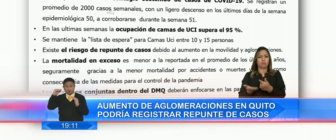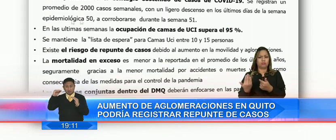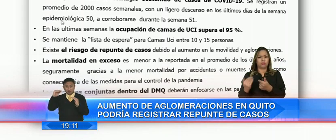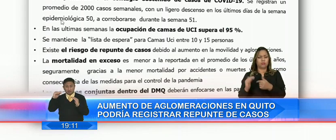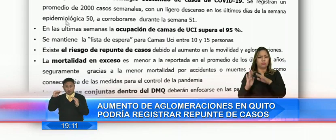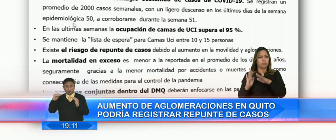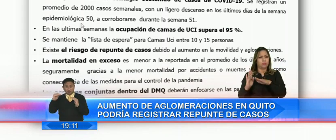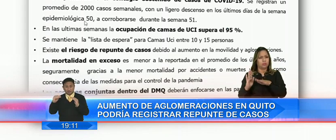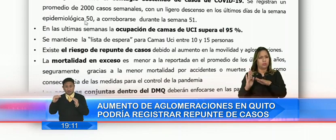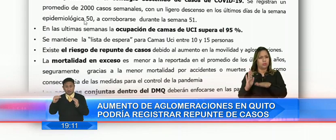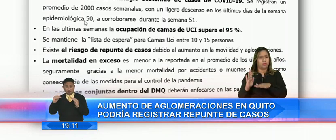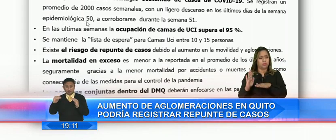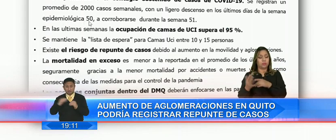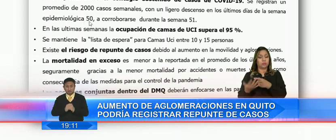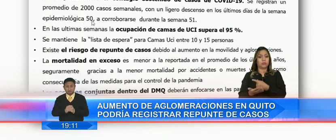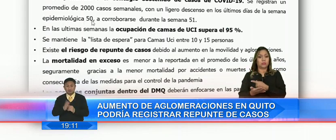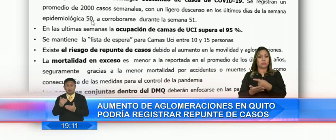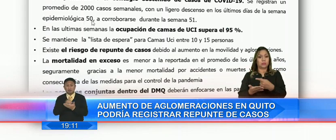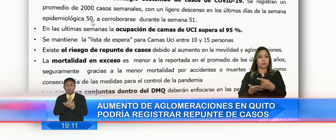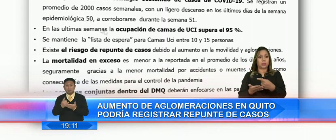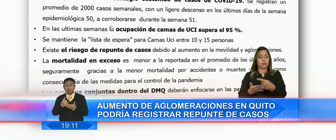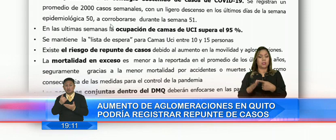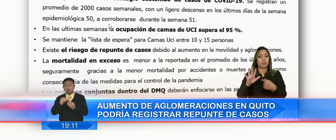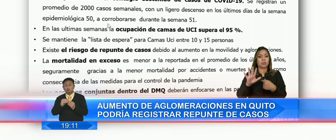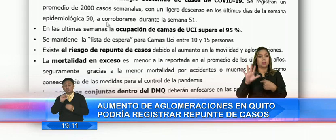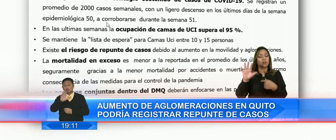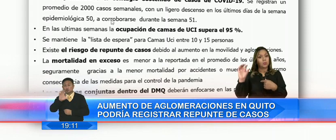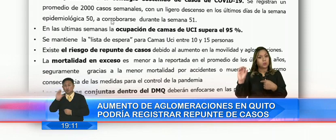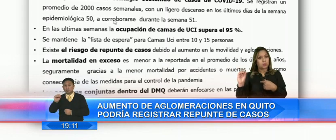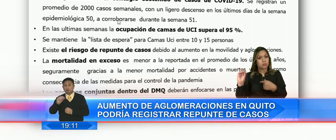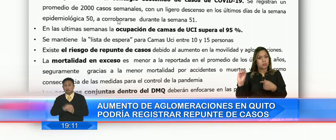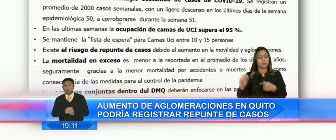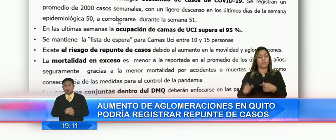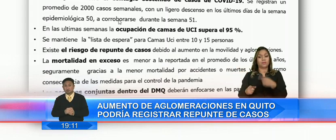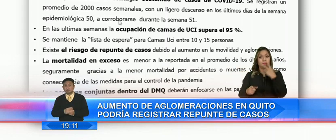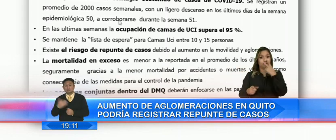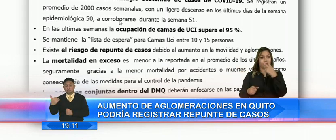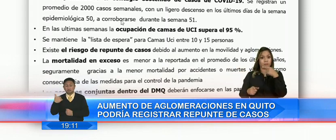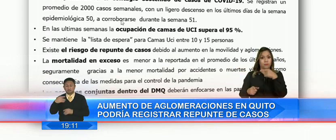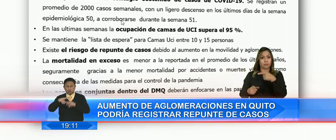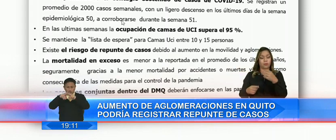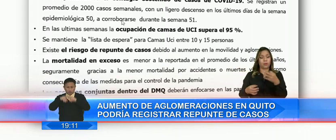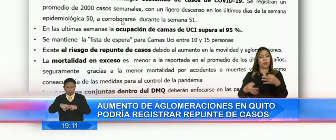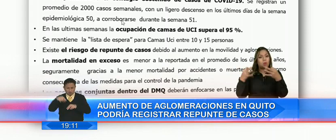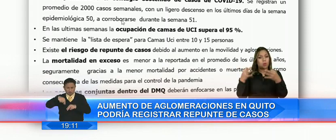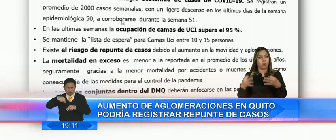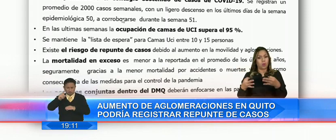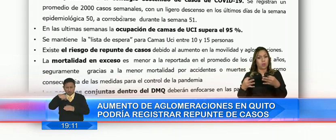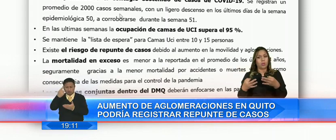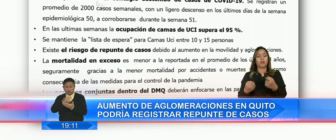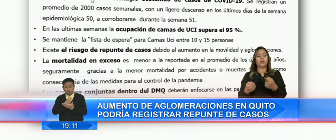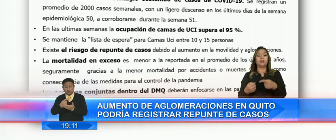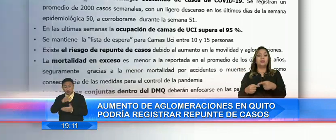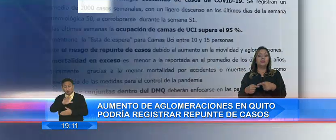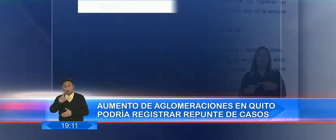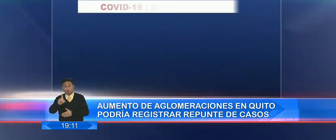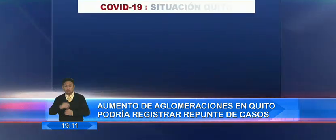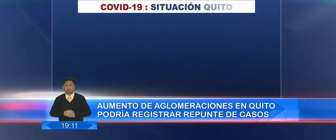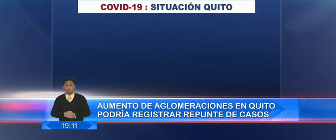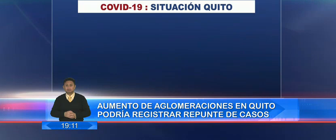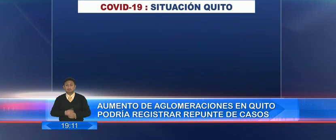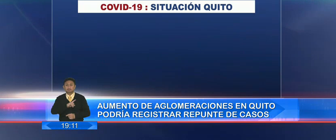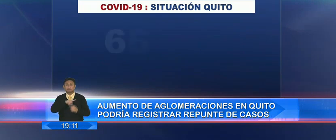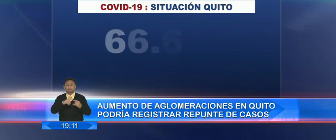epidemiológica 50, que tiene que configurarse durante la semana 51. Hasta la fecha, la carita de Dios presenta